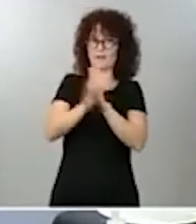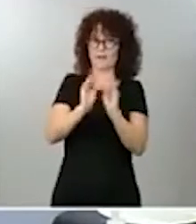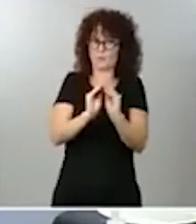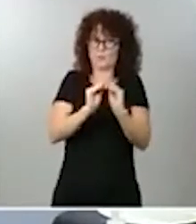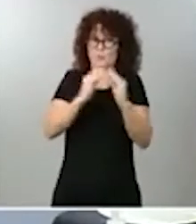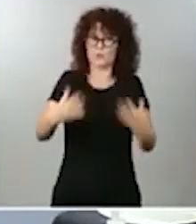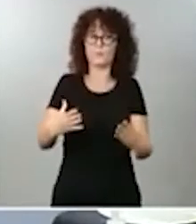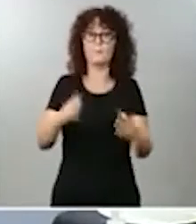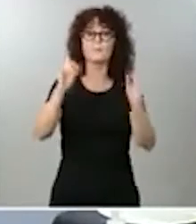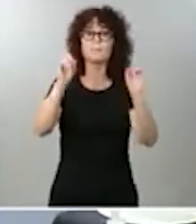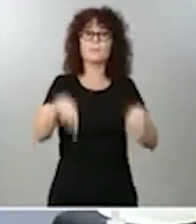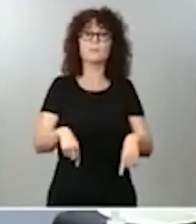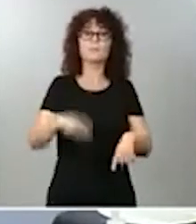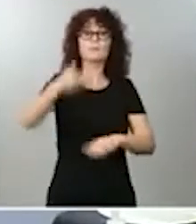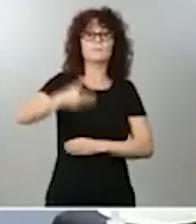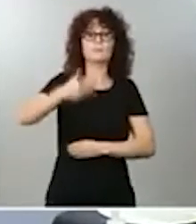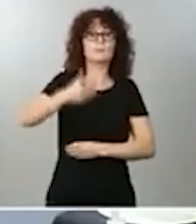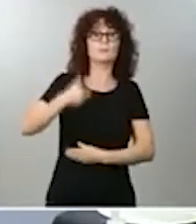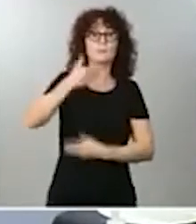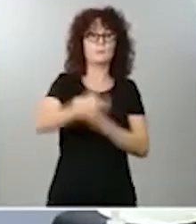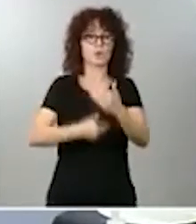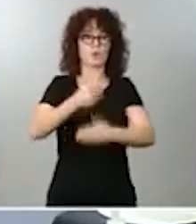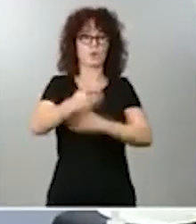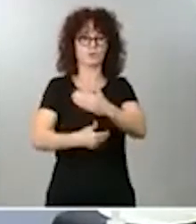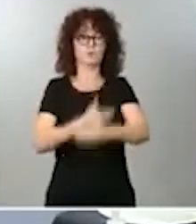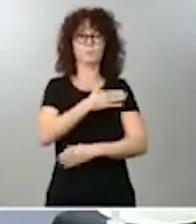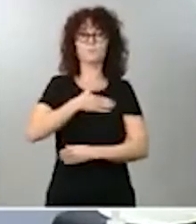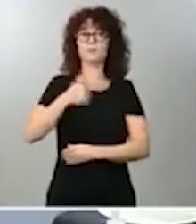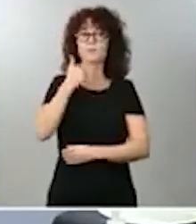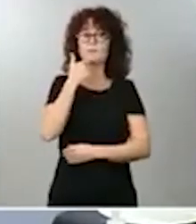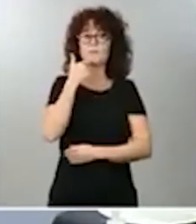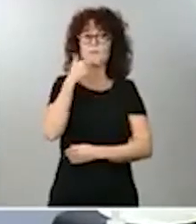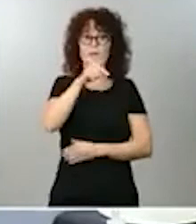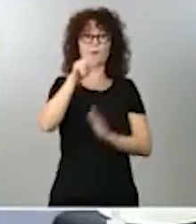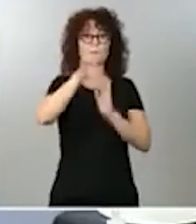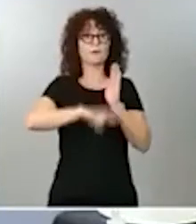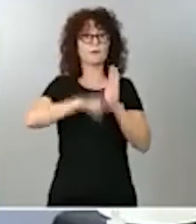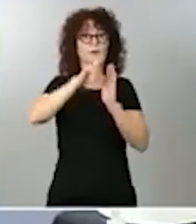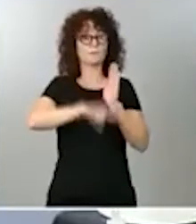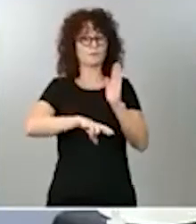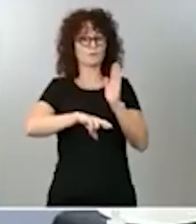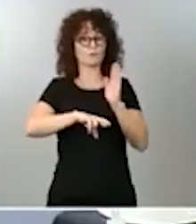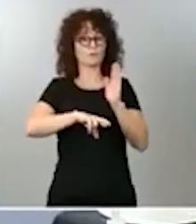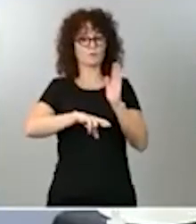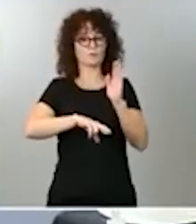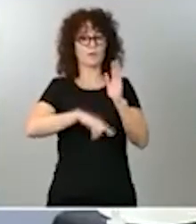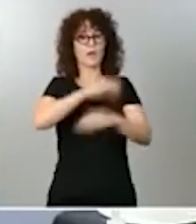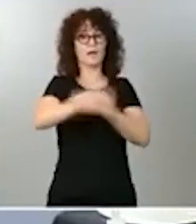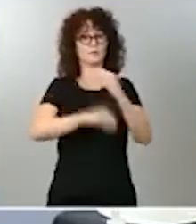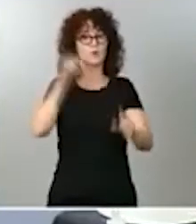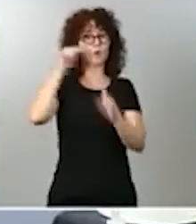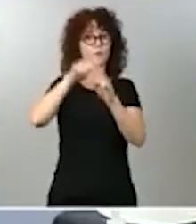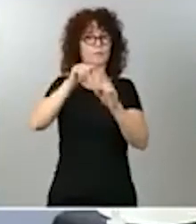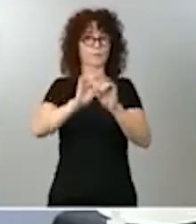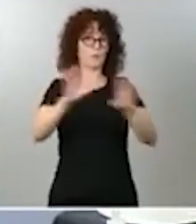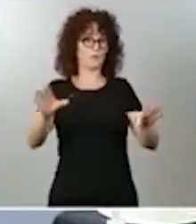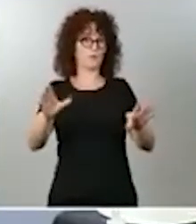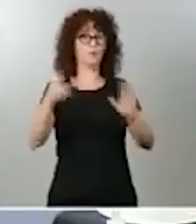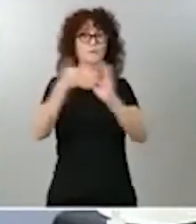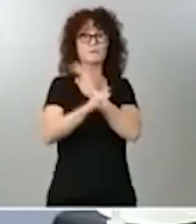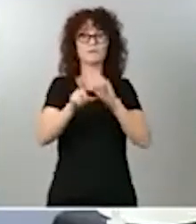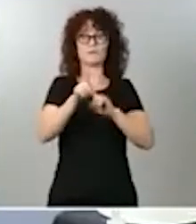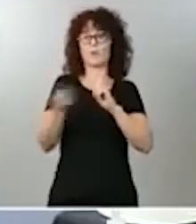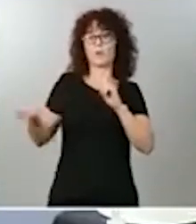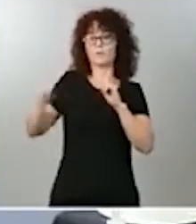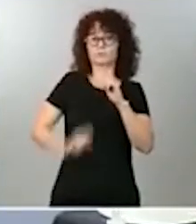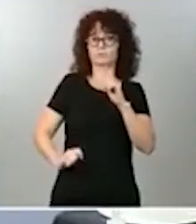el proceso. Es decir, estos reglamentos no solamente están hechos con un objetivo muy claro, que es cerrar la brecha retributiva en nuestro país, sino